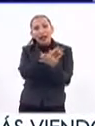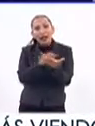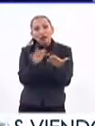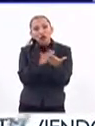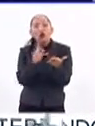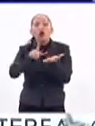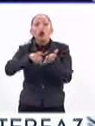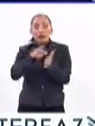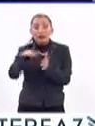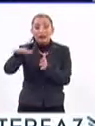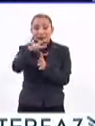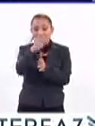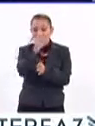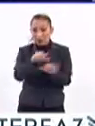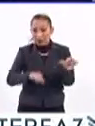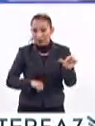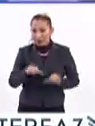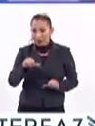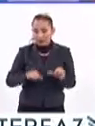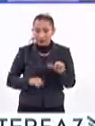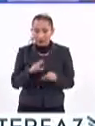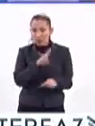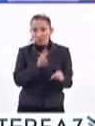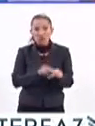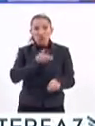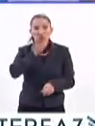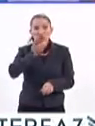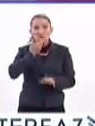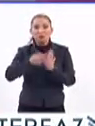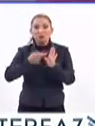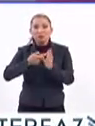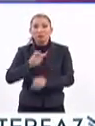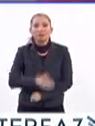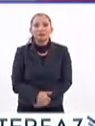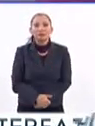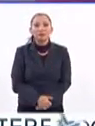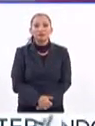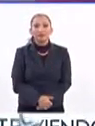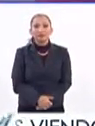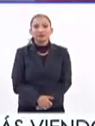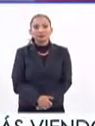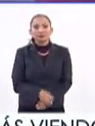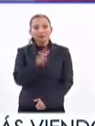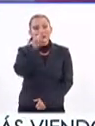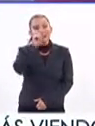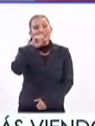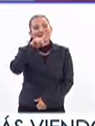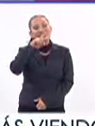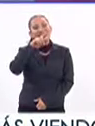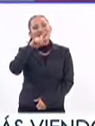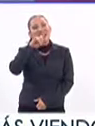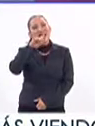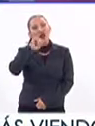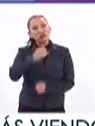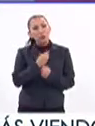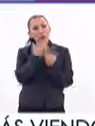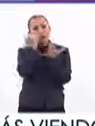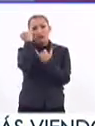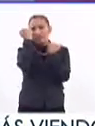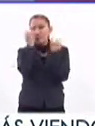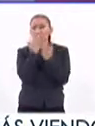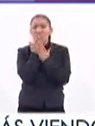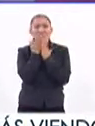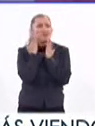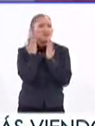y volver de este acto una actividad natural y frecuente. Los tendederos de poesía son un invento maravilloso,